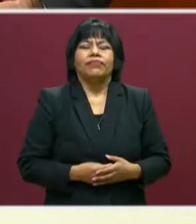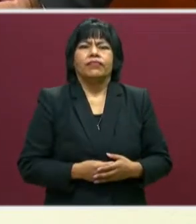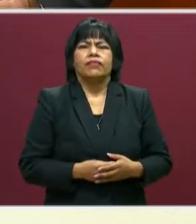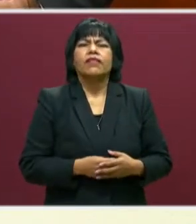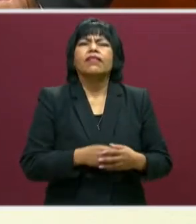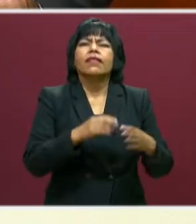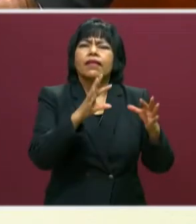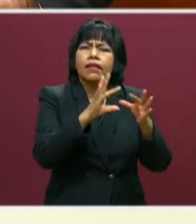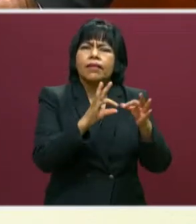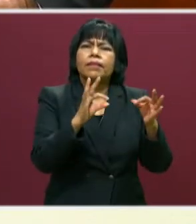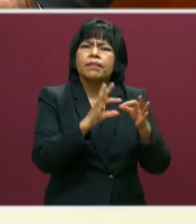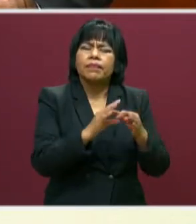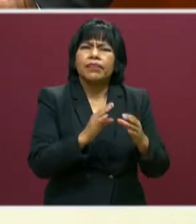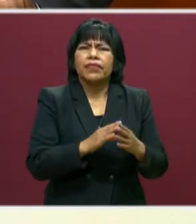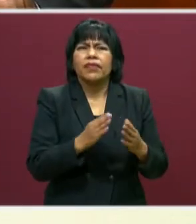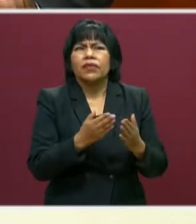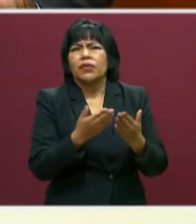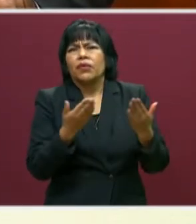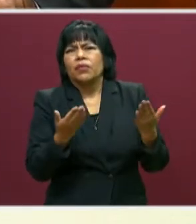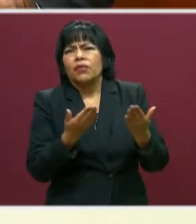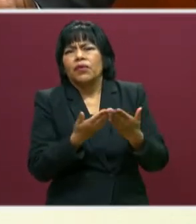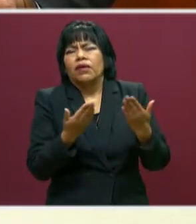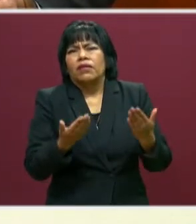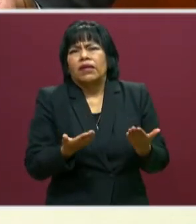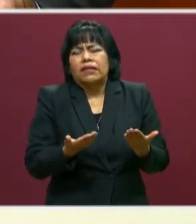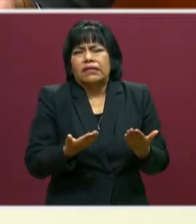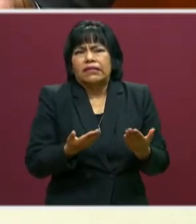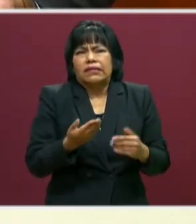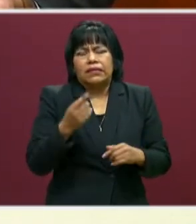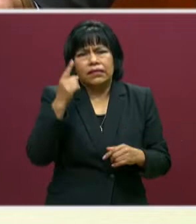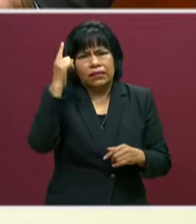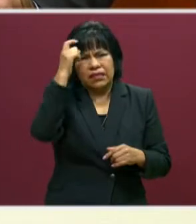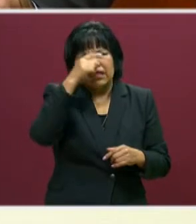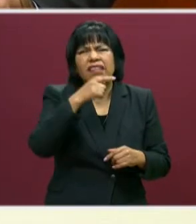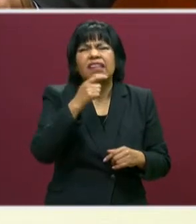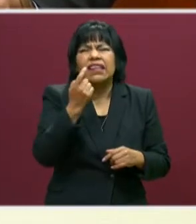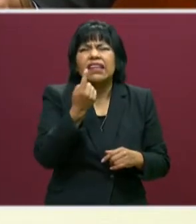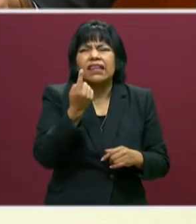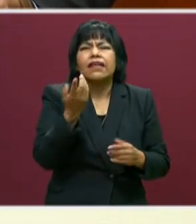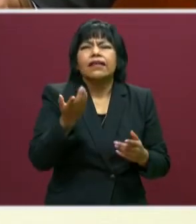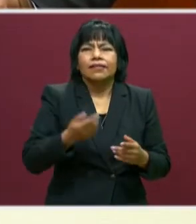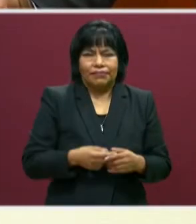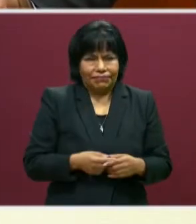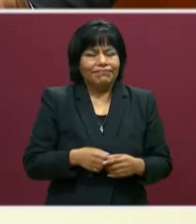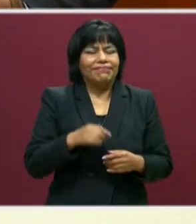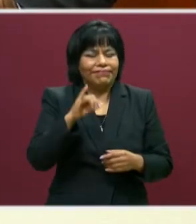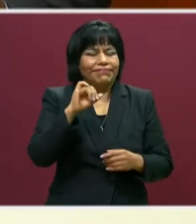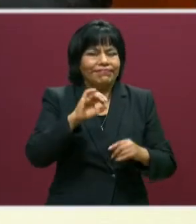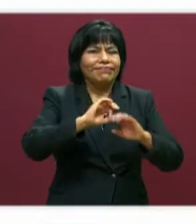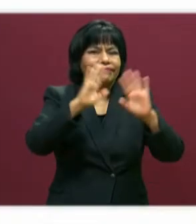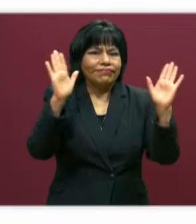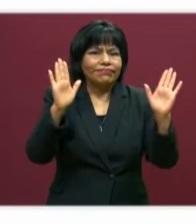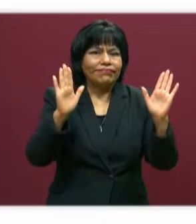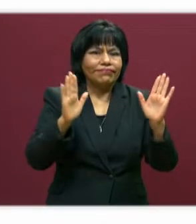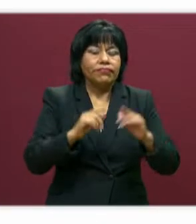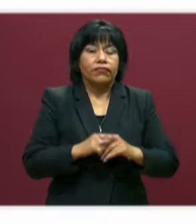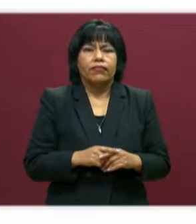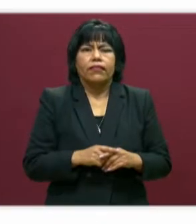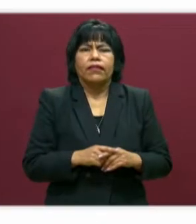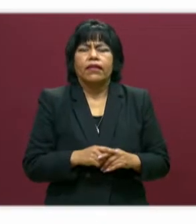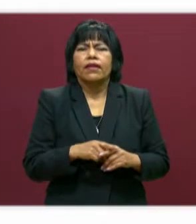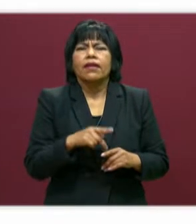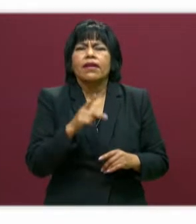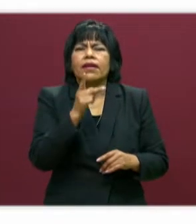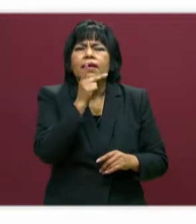es una cuestión, un desafío. Pero vamos a conocerlo y sabiendo qué es, ¿verdad? Sí, sí, claro. Mira, me voy a detener en la palabra